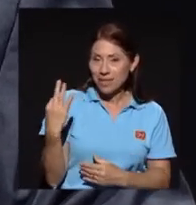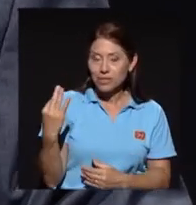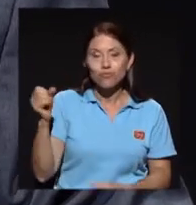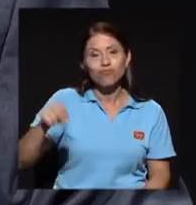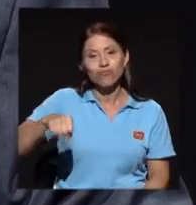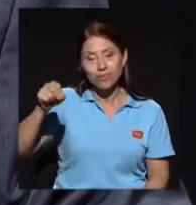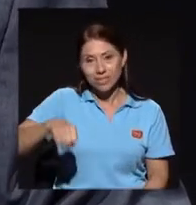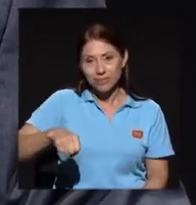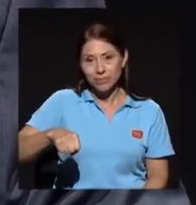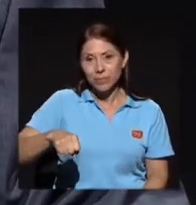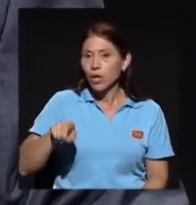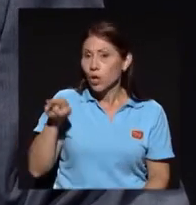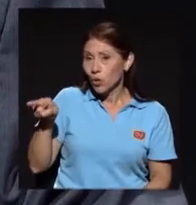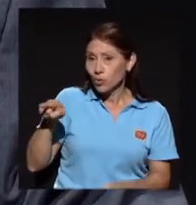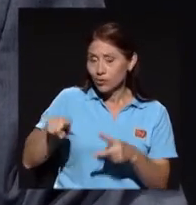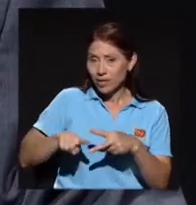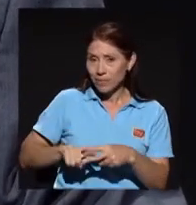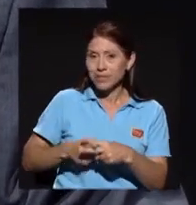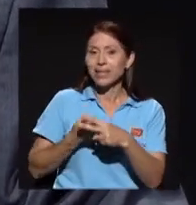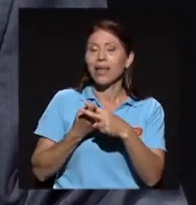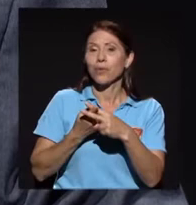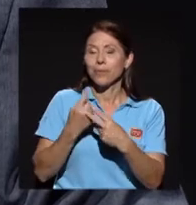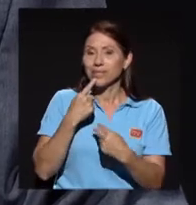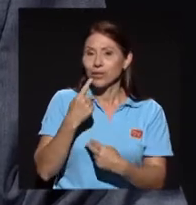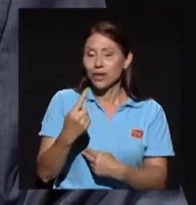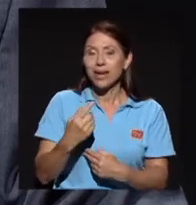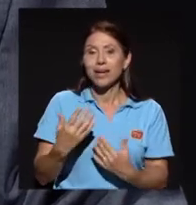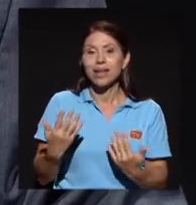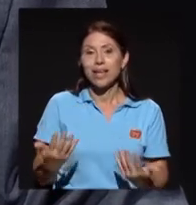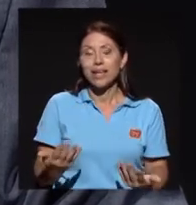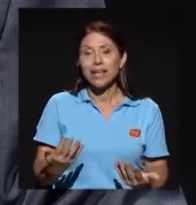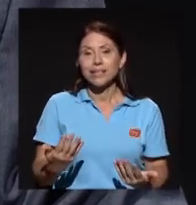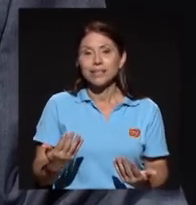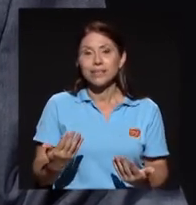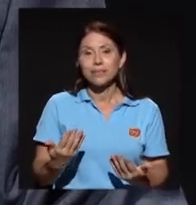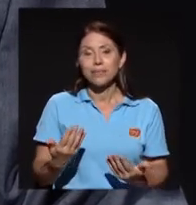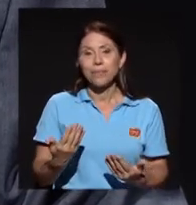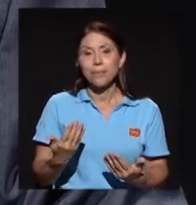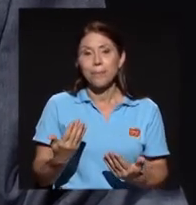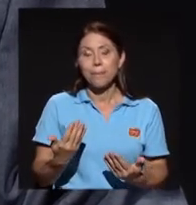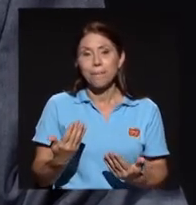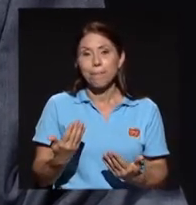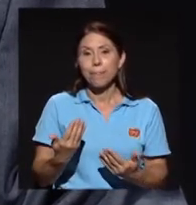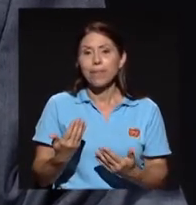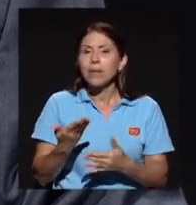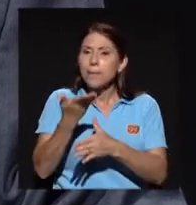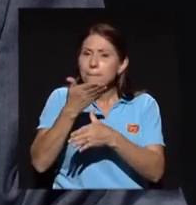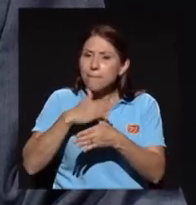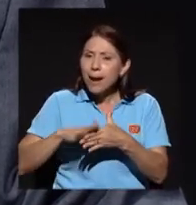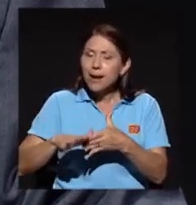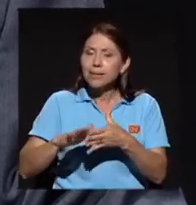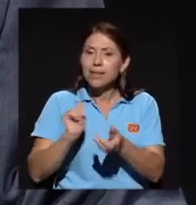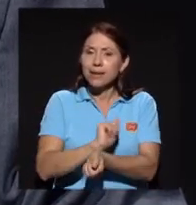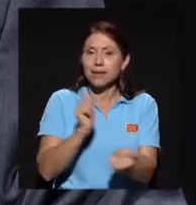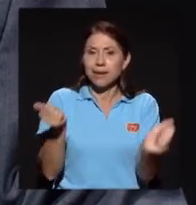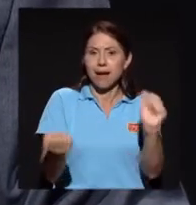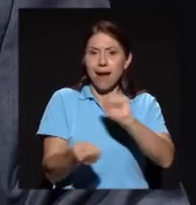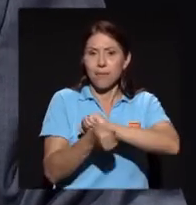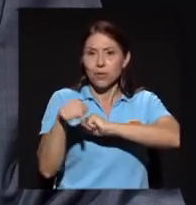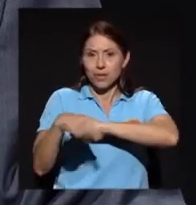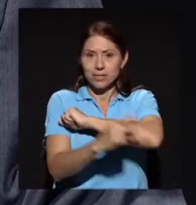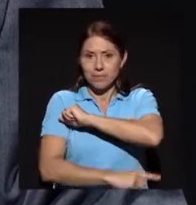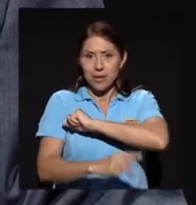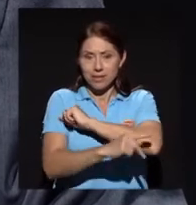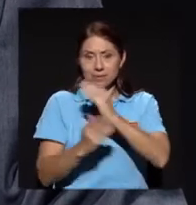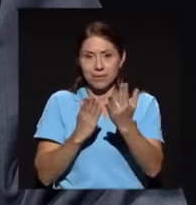efectivamente lo que usted ha empezado a mencionar es parte del gran cambio que ha habido en este país a